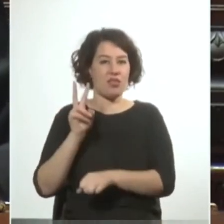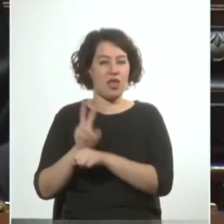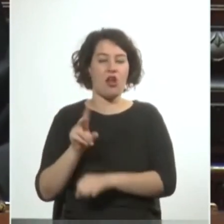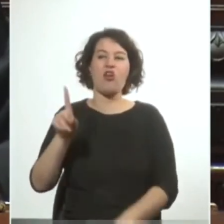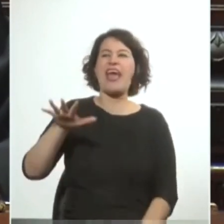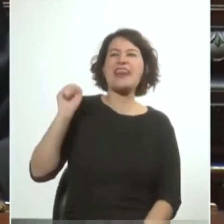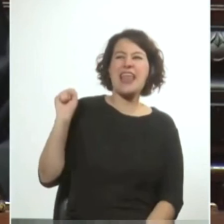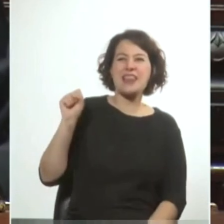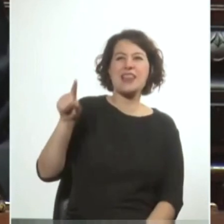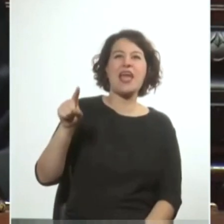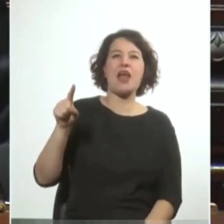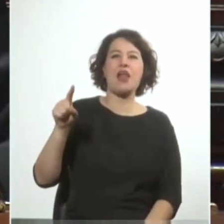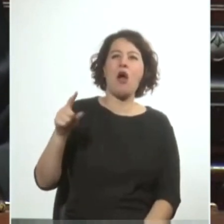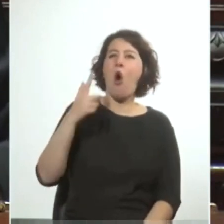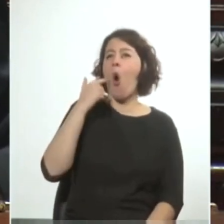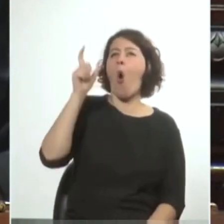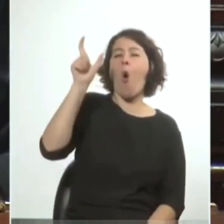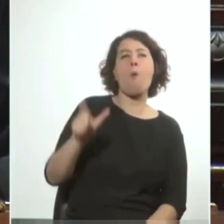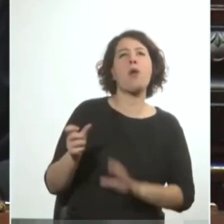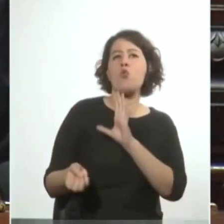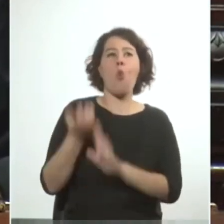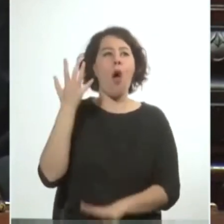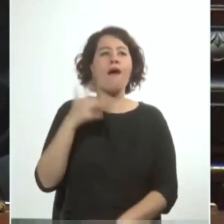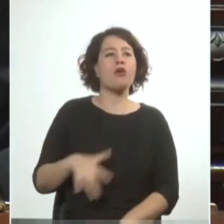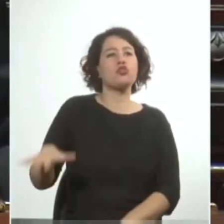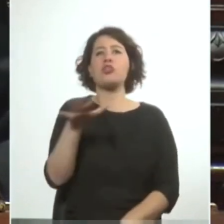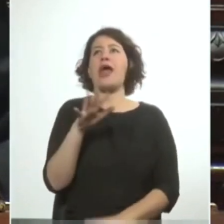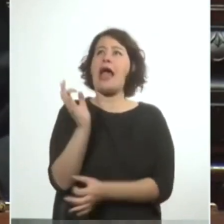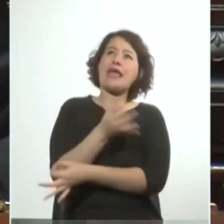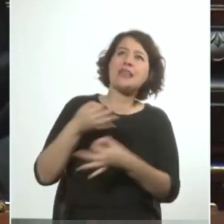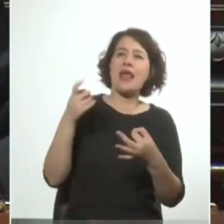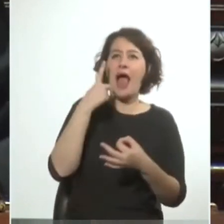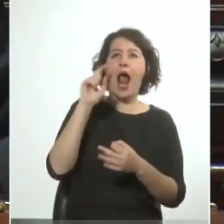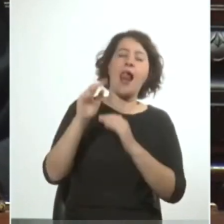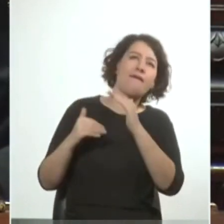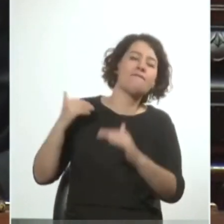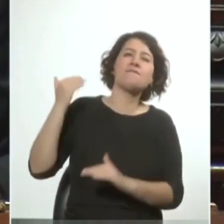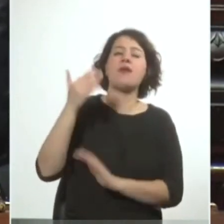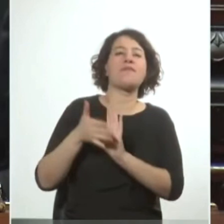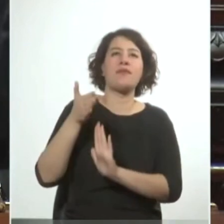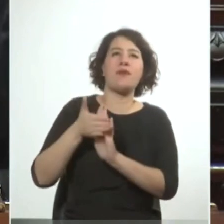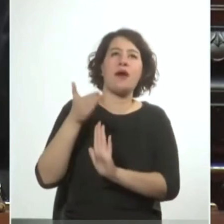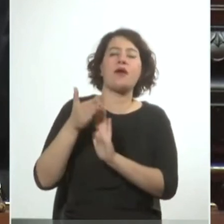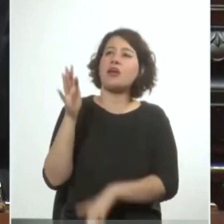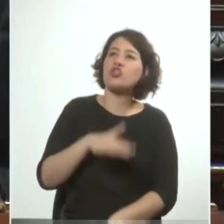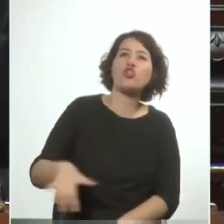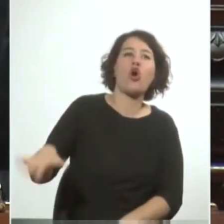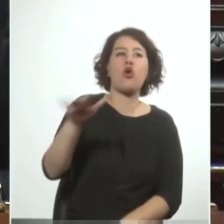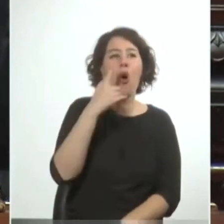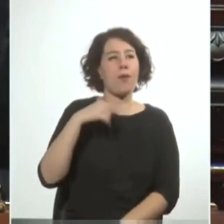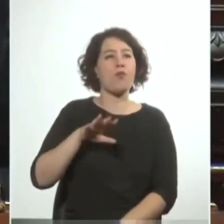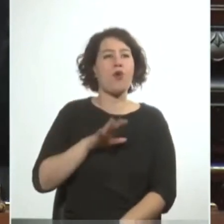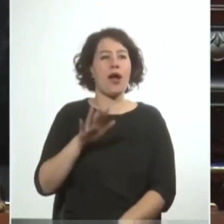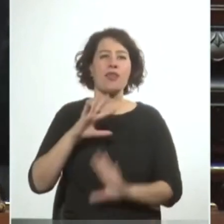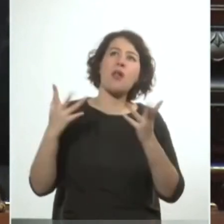entendían era aquel hombre nuevo y aquella sociedad ideal que iba supuestamente a hacer que todos los hombres y mujeres